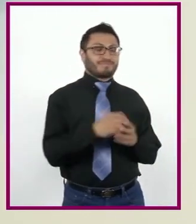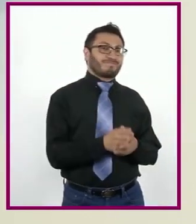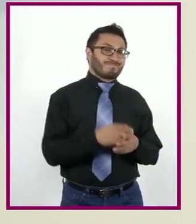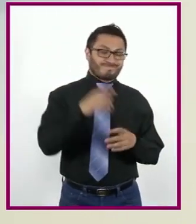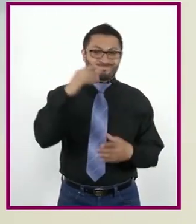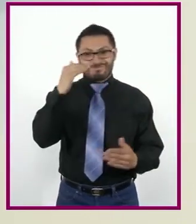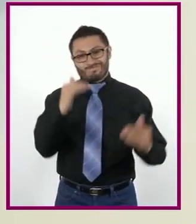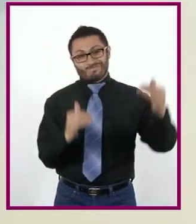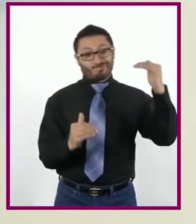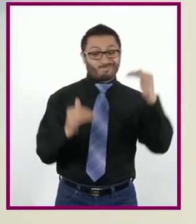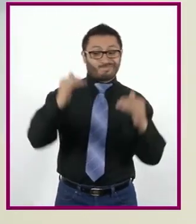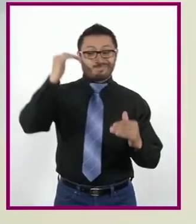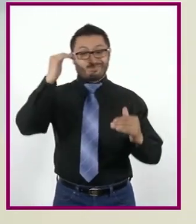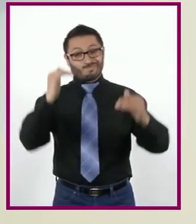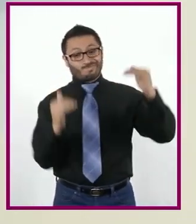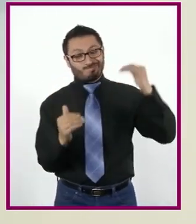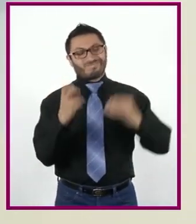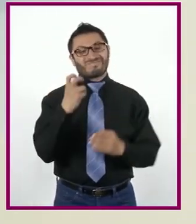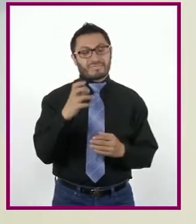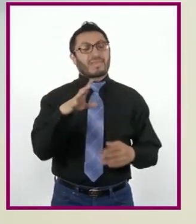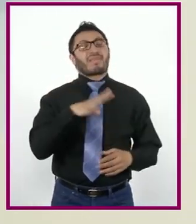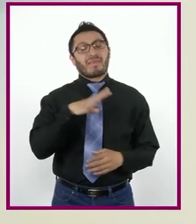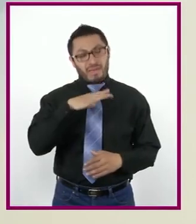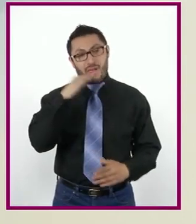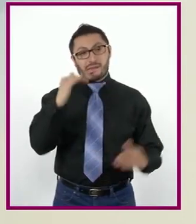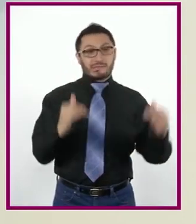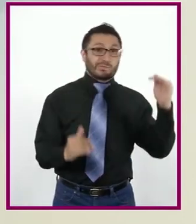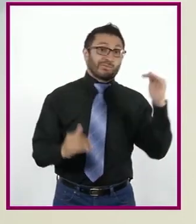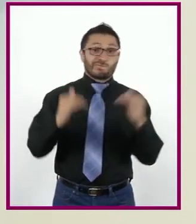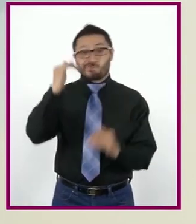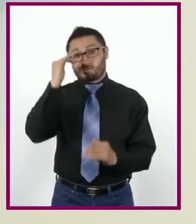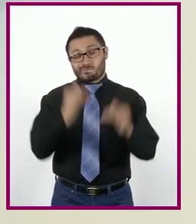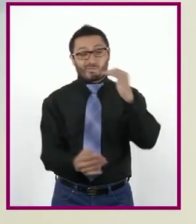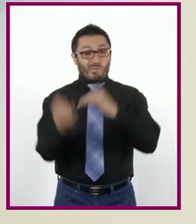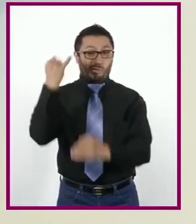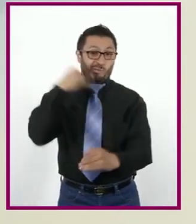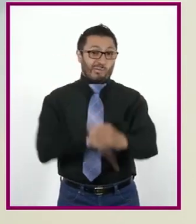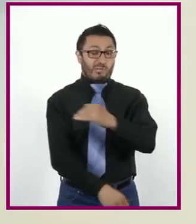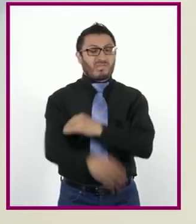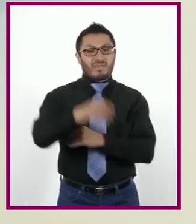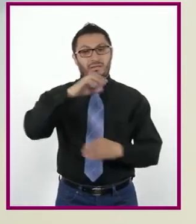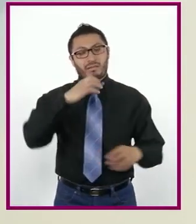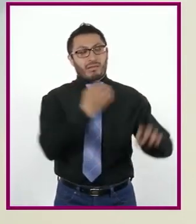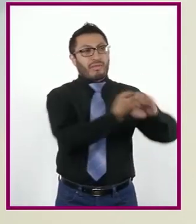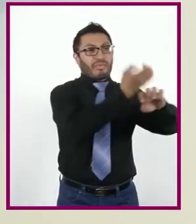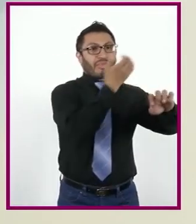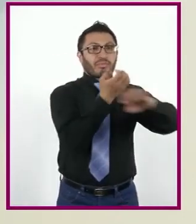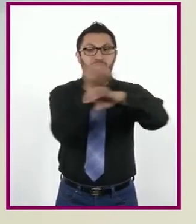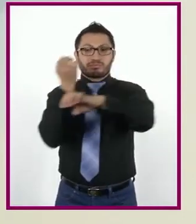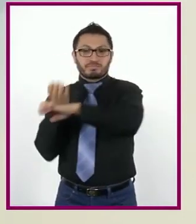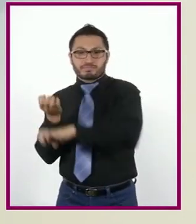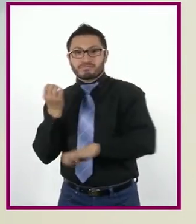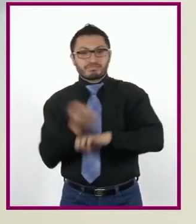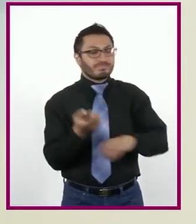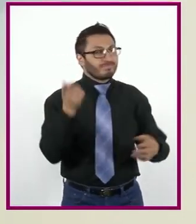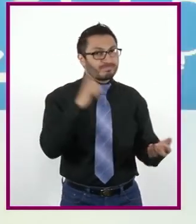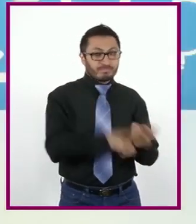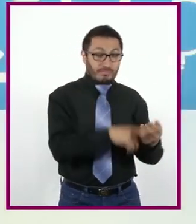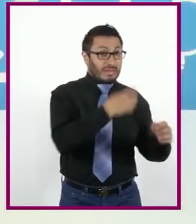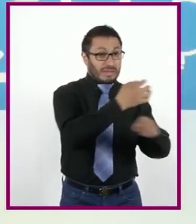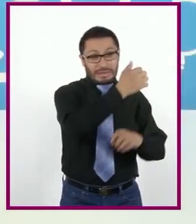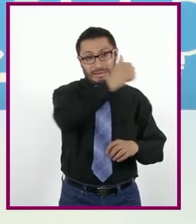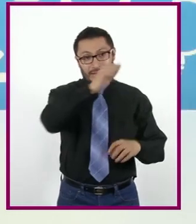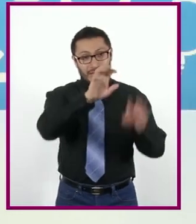desigualdad. Existen desigualdades muy profundas entre estados y también al interior de ellos.